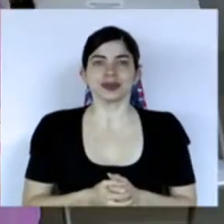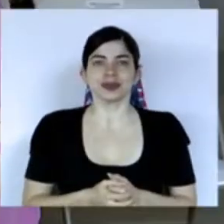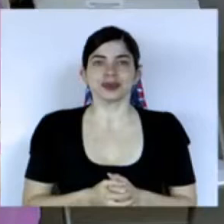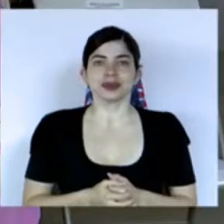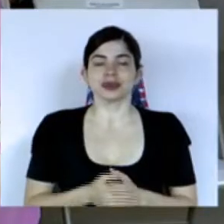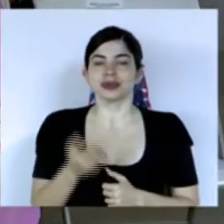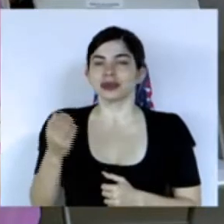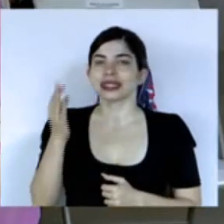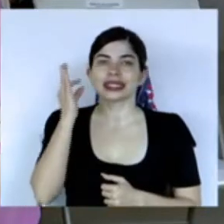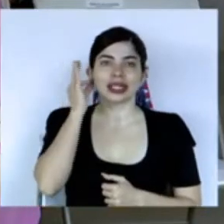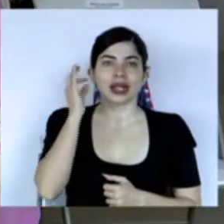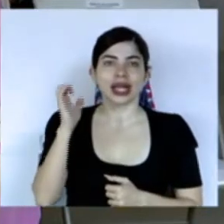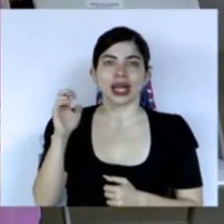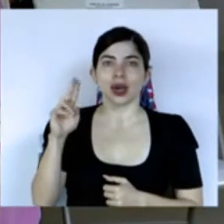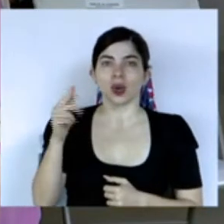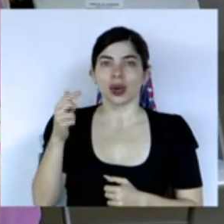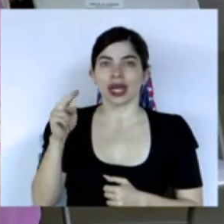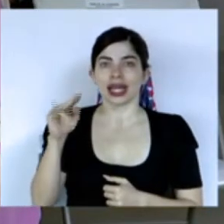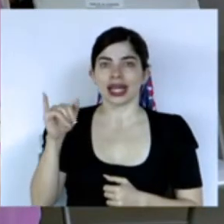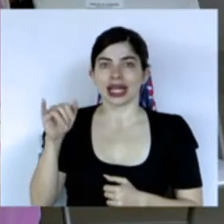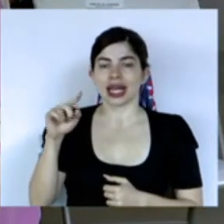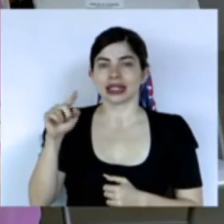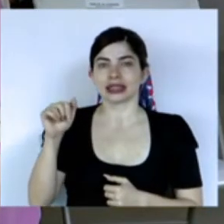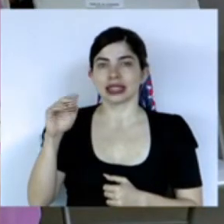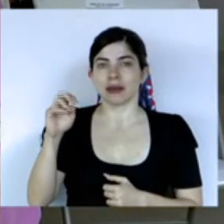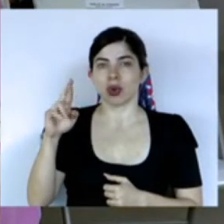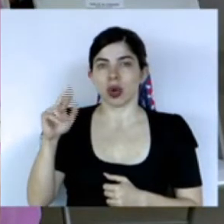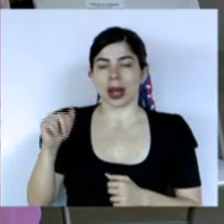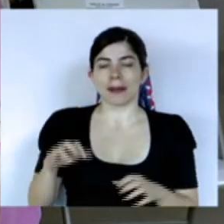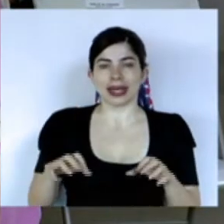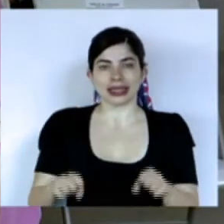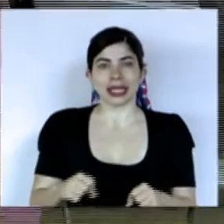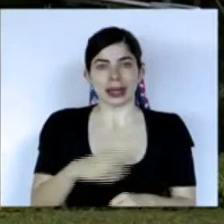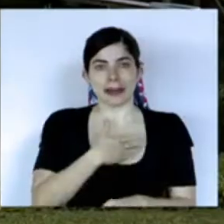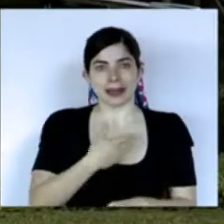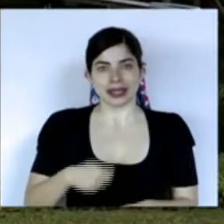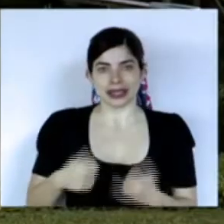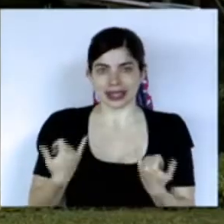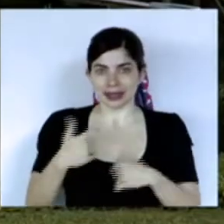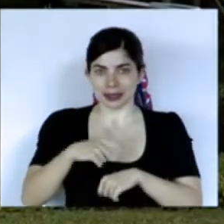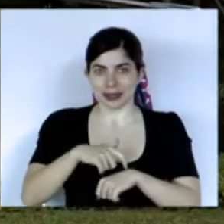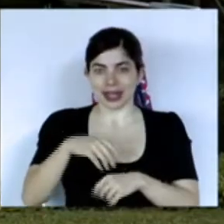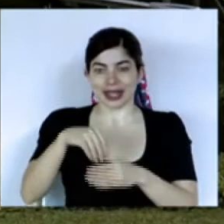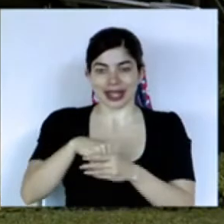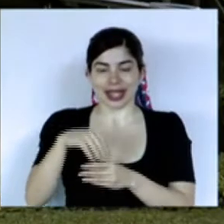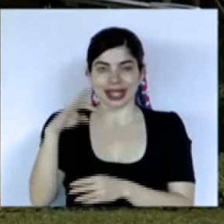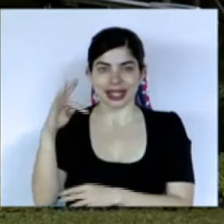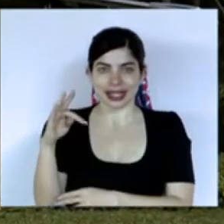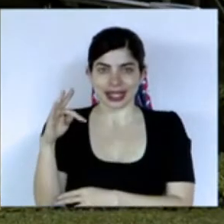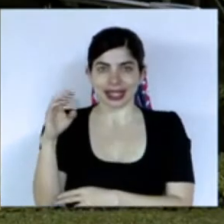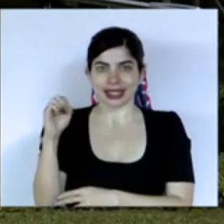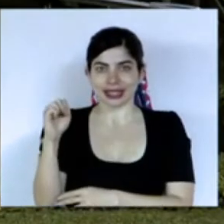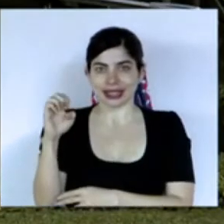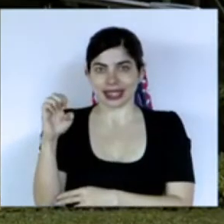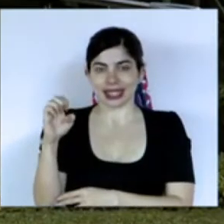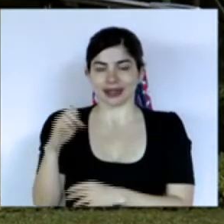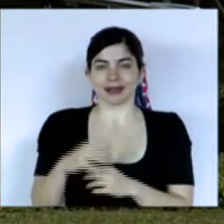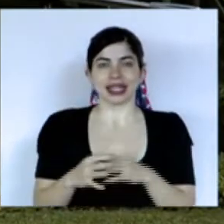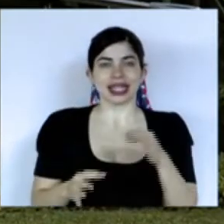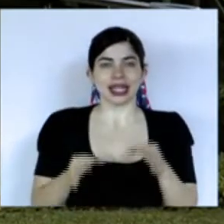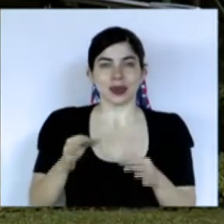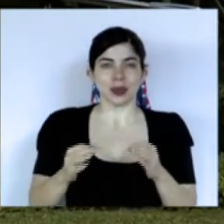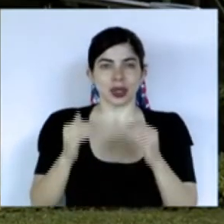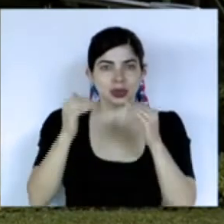señora Eugenia Zamora magistrada presidenta AI del tribunal supremo